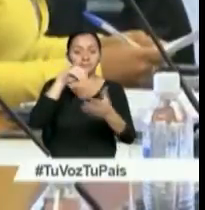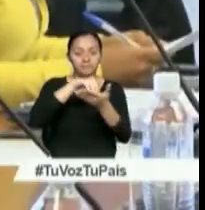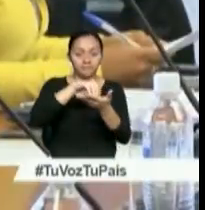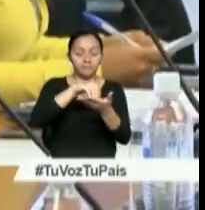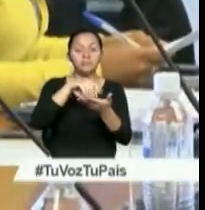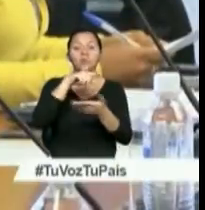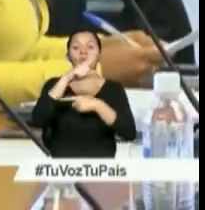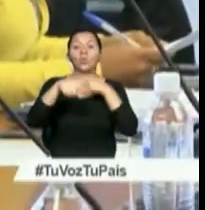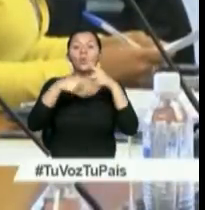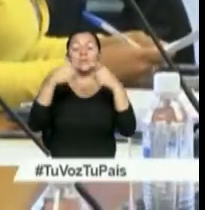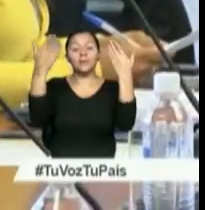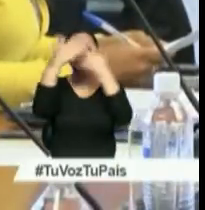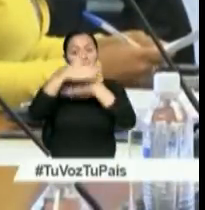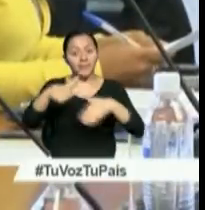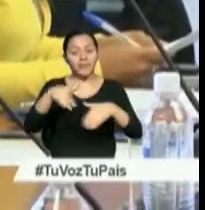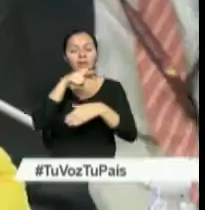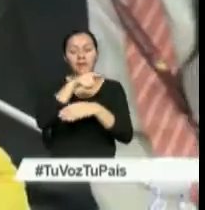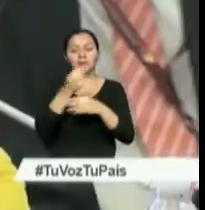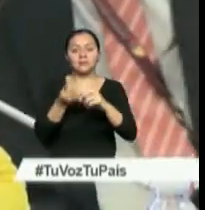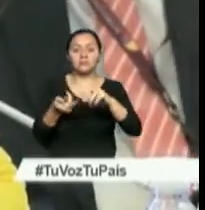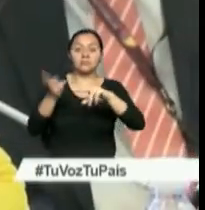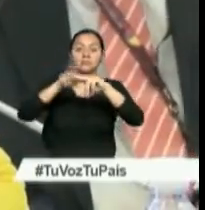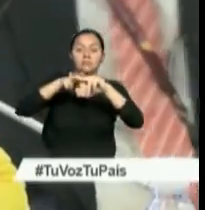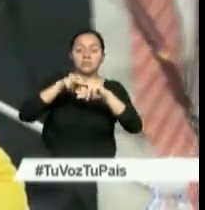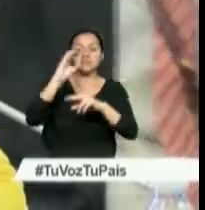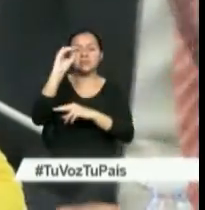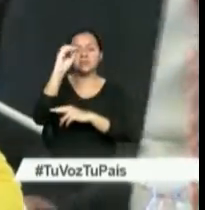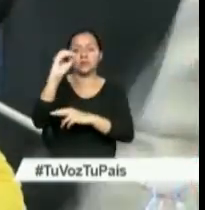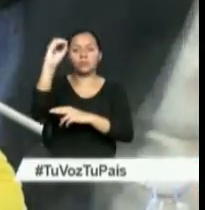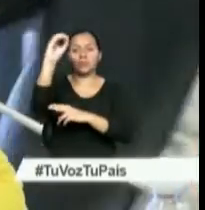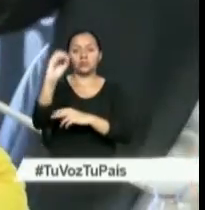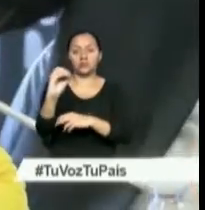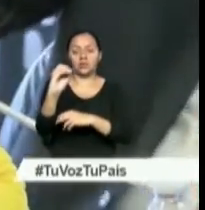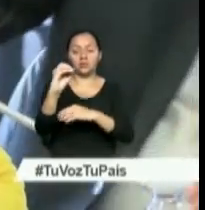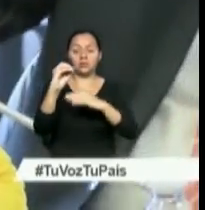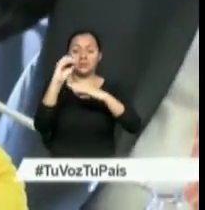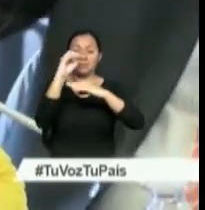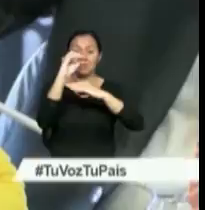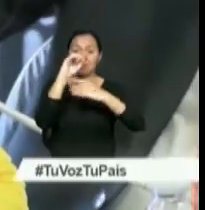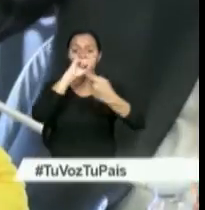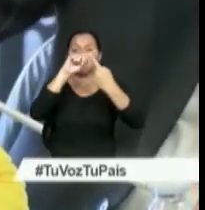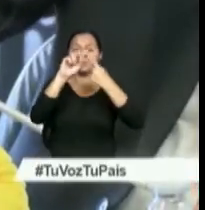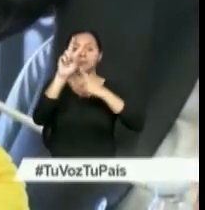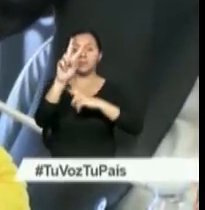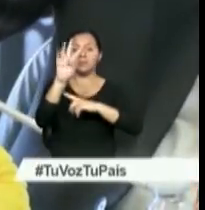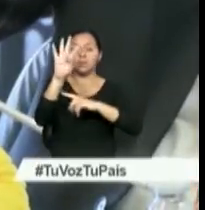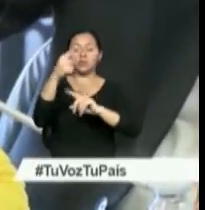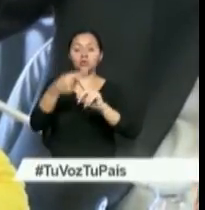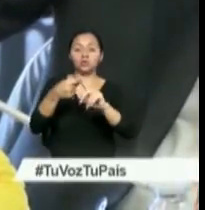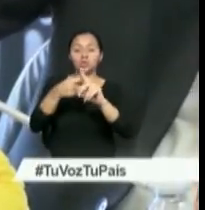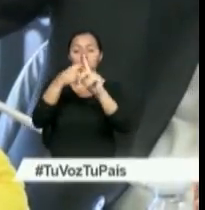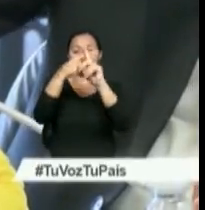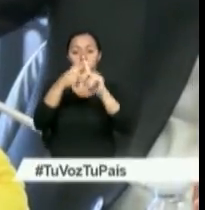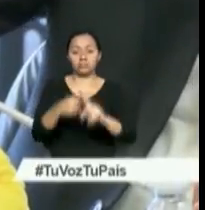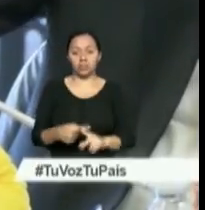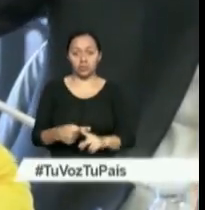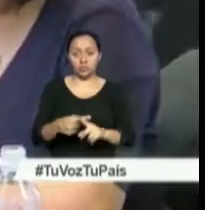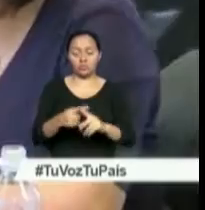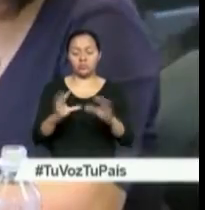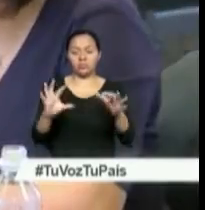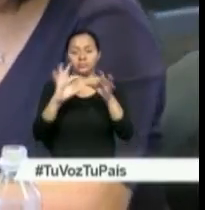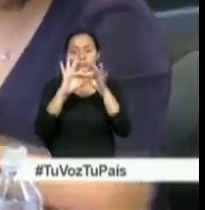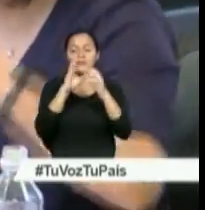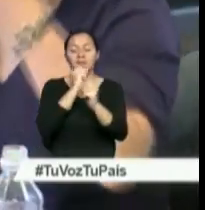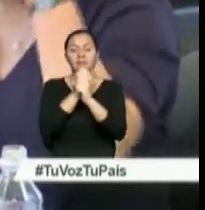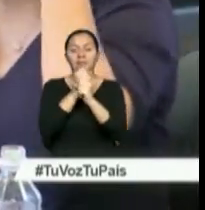liquidar la ganancia extraordinaria se aplicará tarifa 0% a las que van desde 0 hasta 24 salarios básicos unificados para los